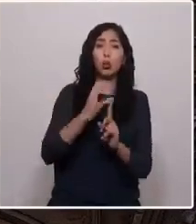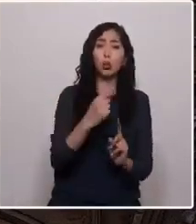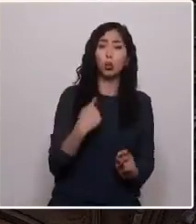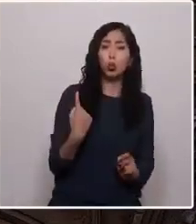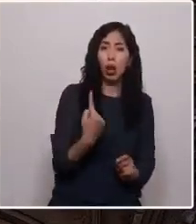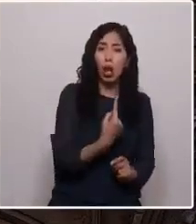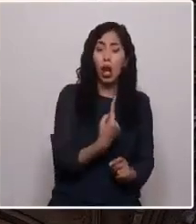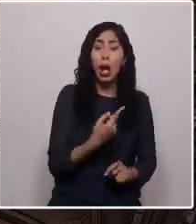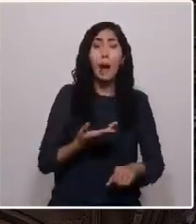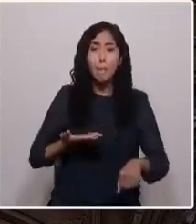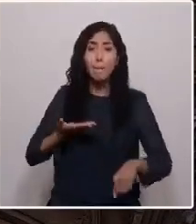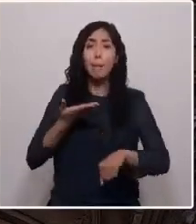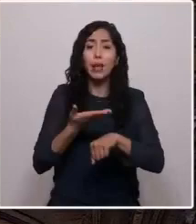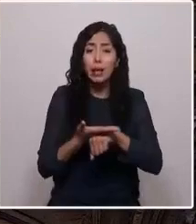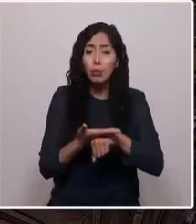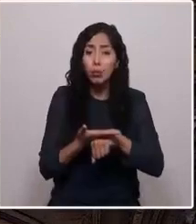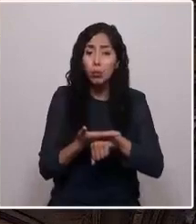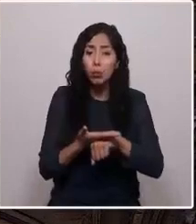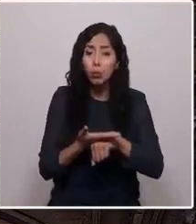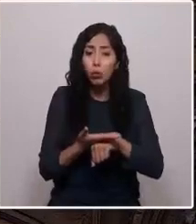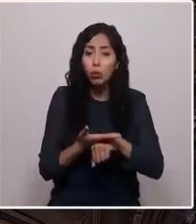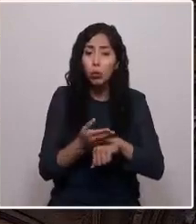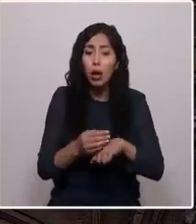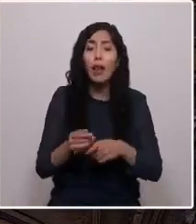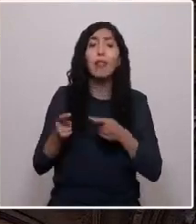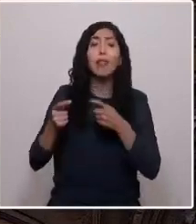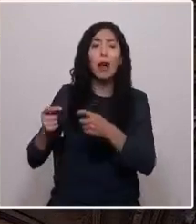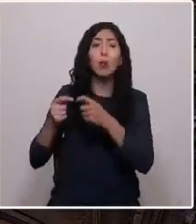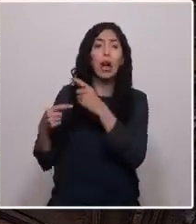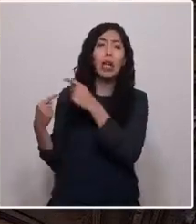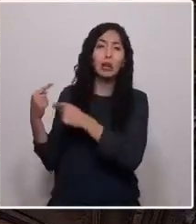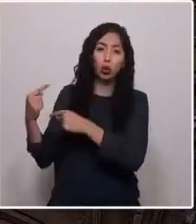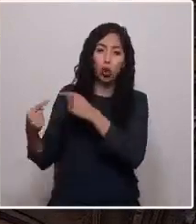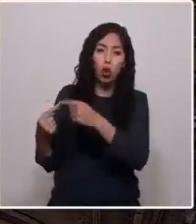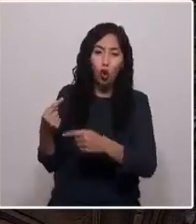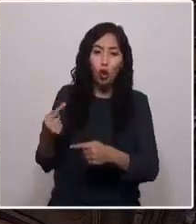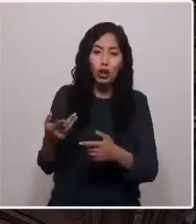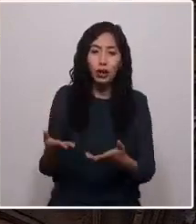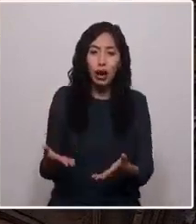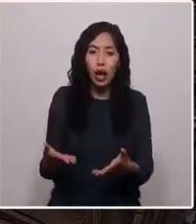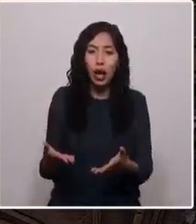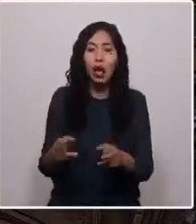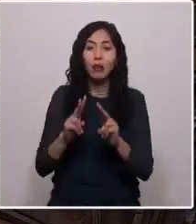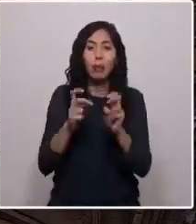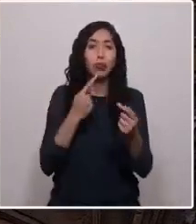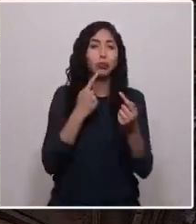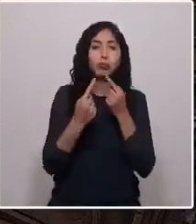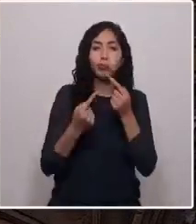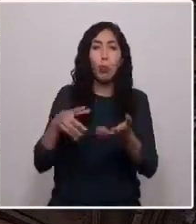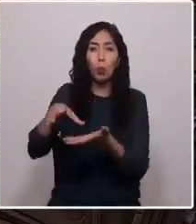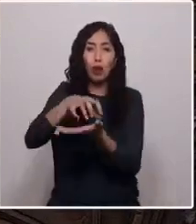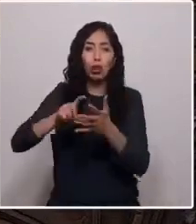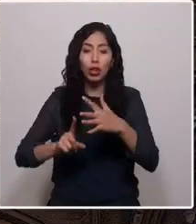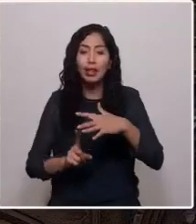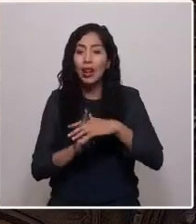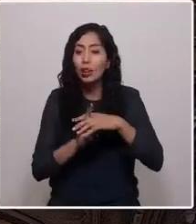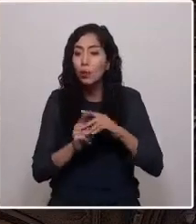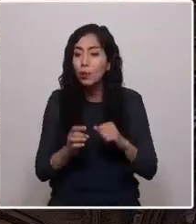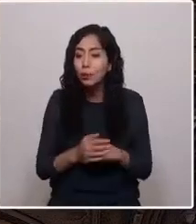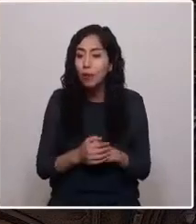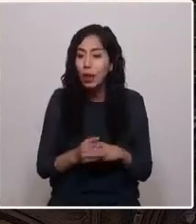Solicitamos la ley bentónica ya que no fue en consulta cierto sobre los pueblos originarios. Solicitamos